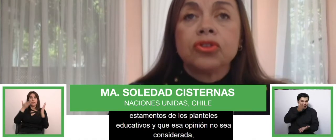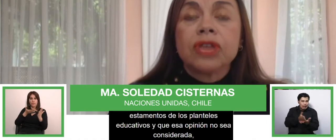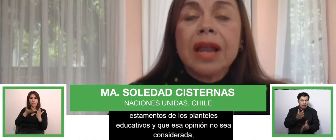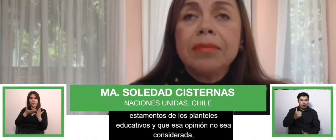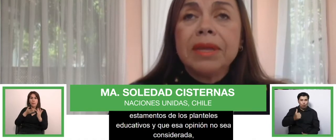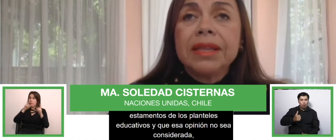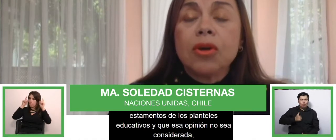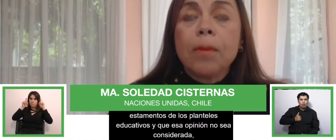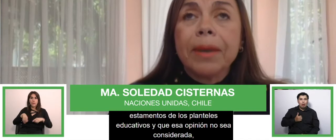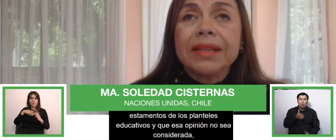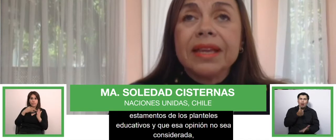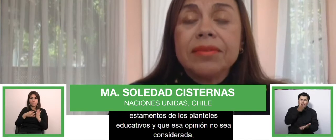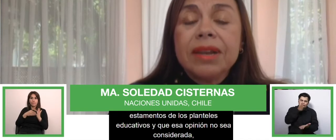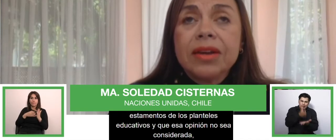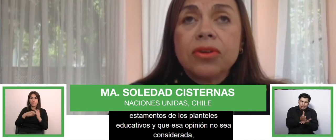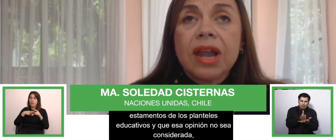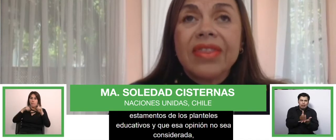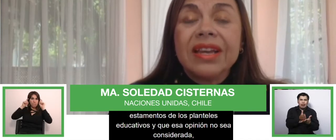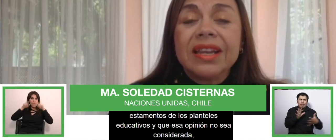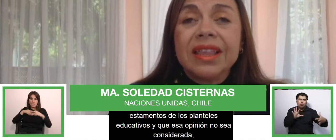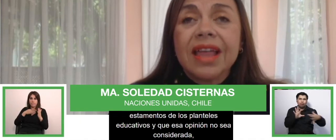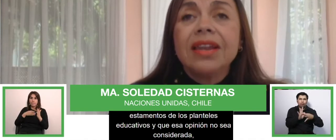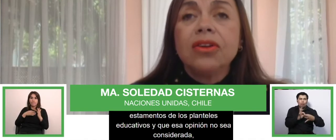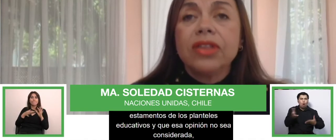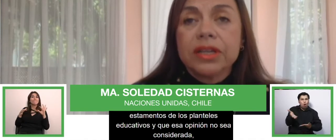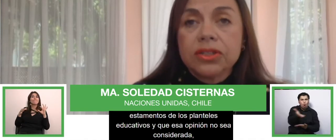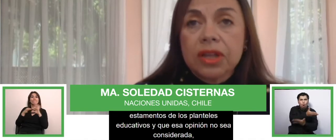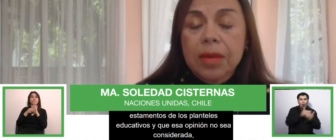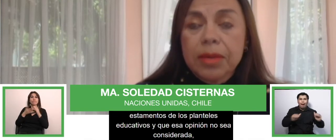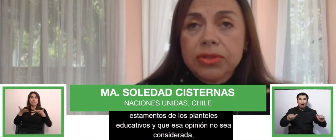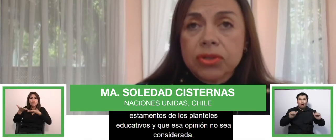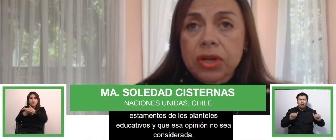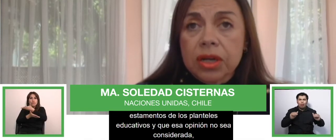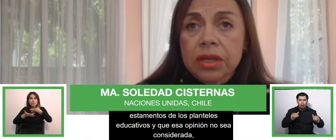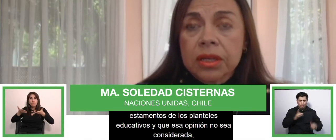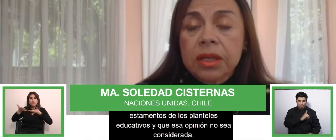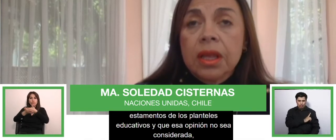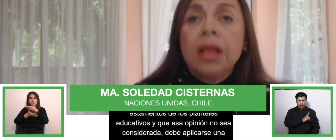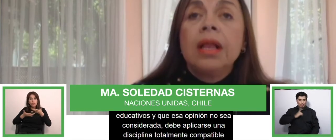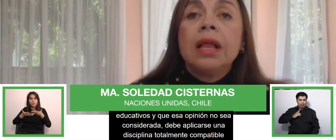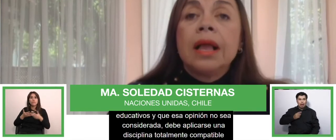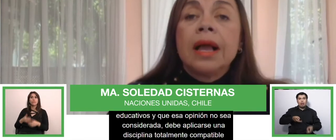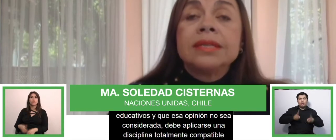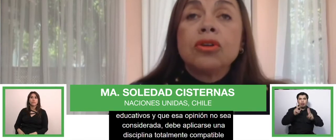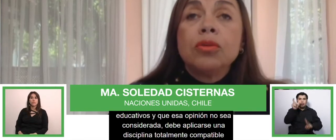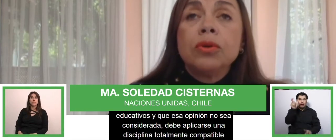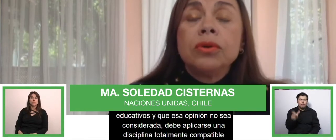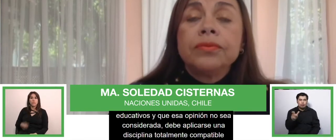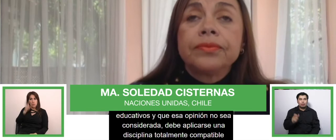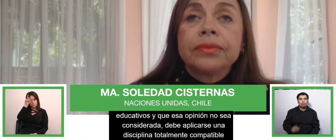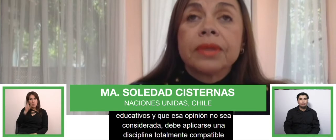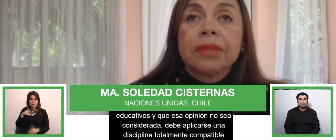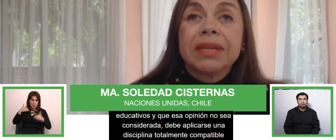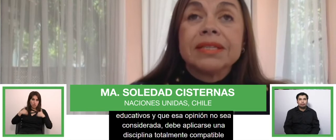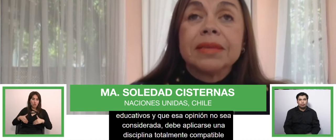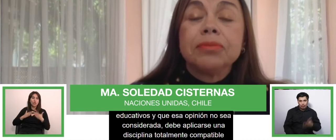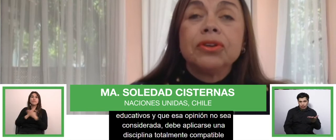totalmente compatible con la dignidad y los derechos de las personas. Así como